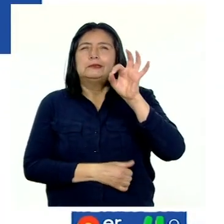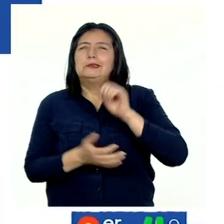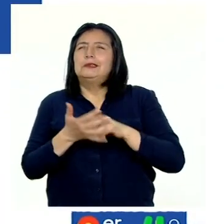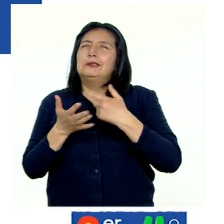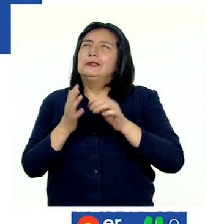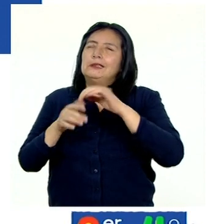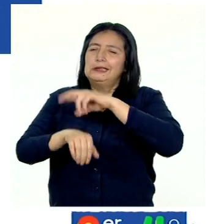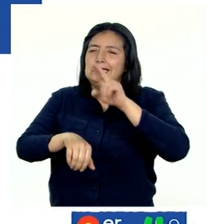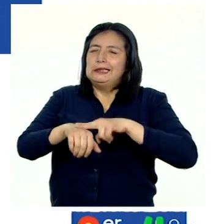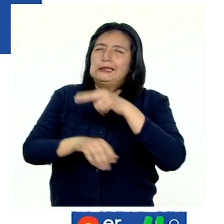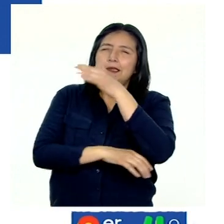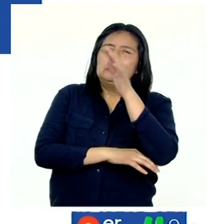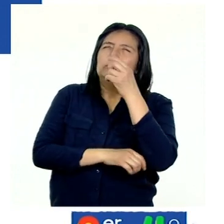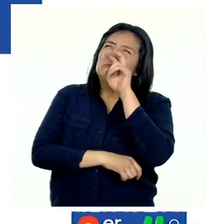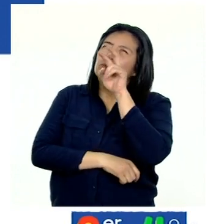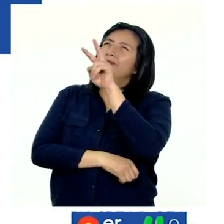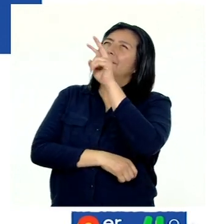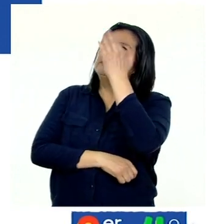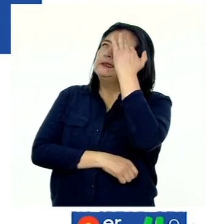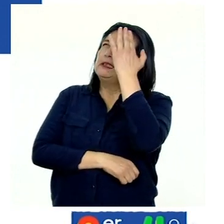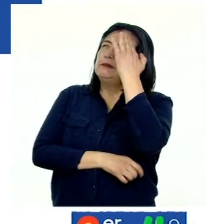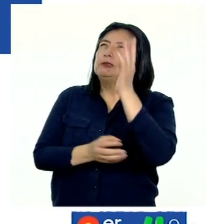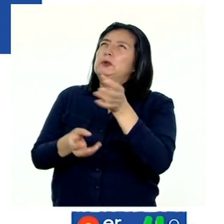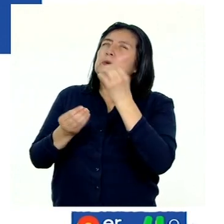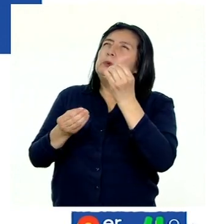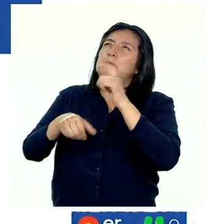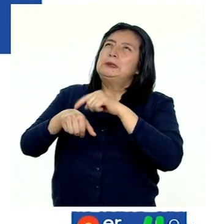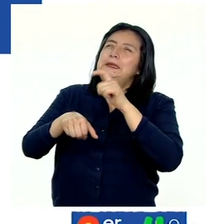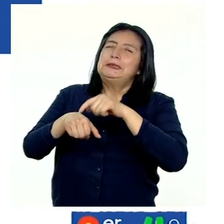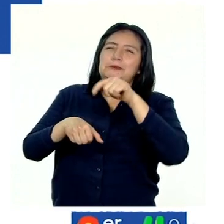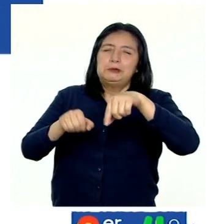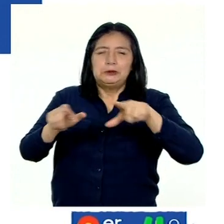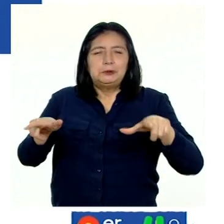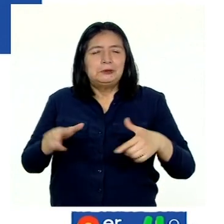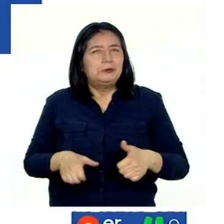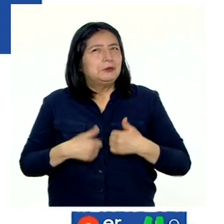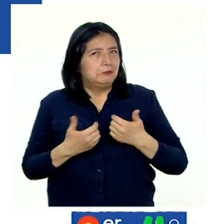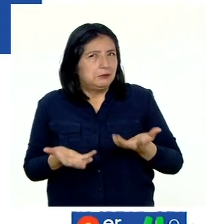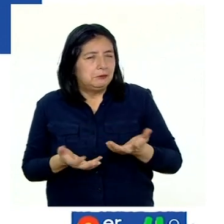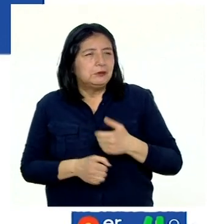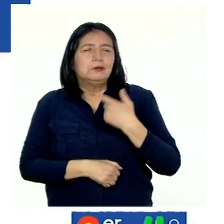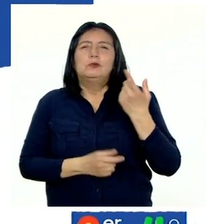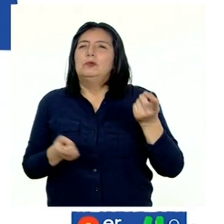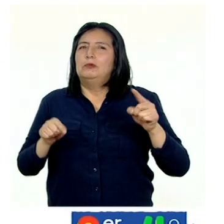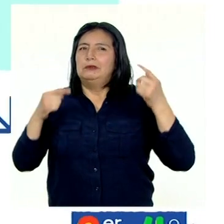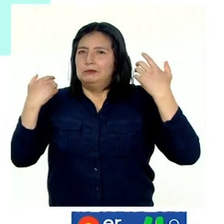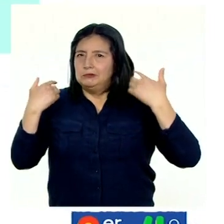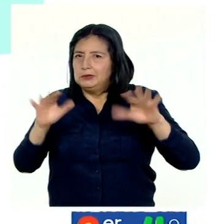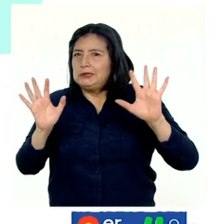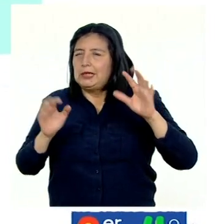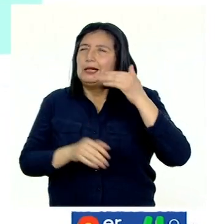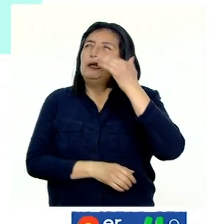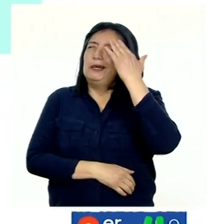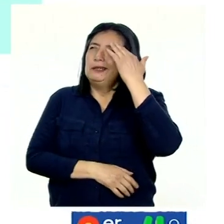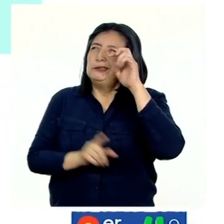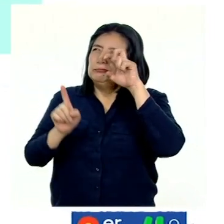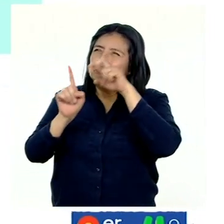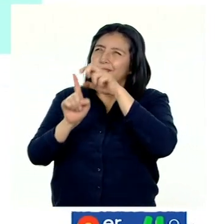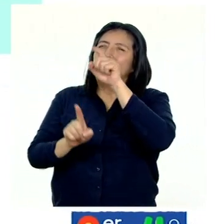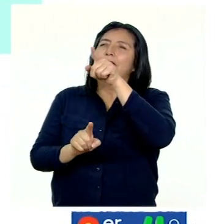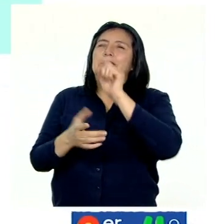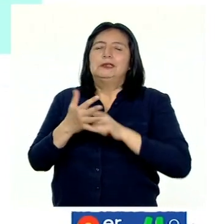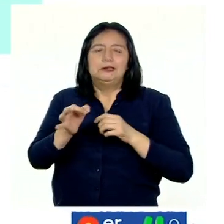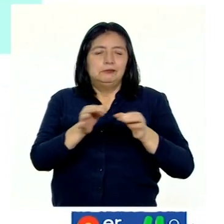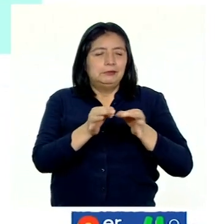naturaleza que les permiten saber cómo será el tiempo en el lugar donde viven. Una vez que las hayan identificado, las